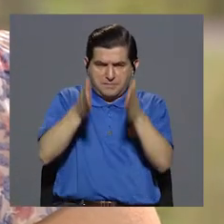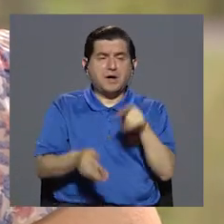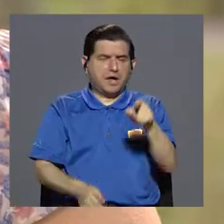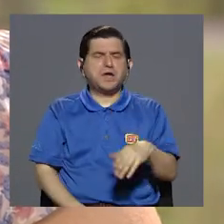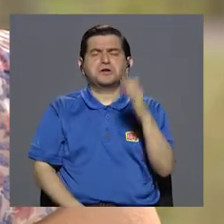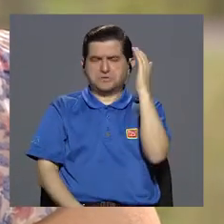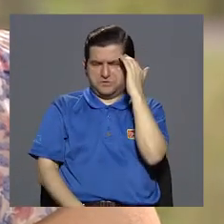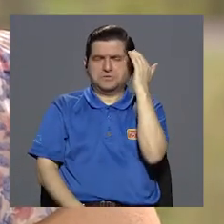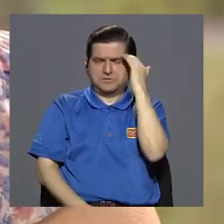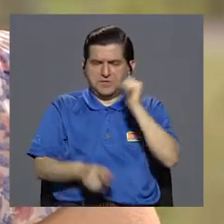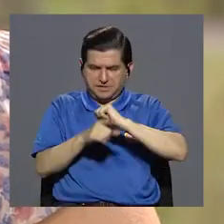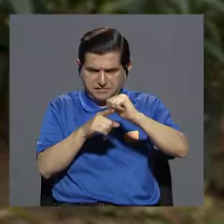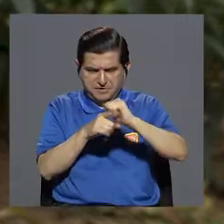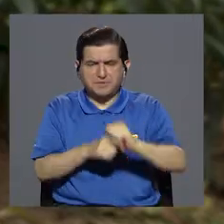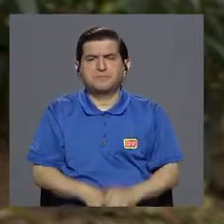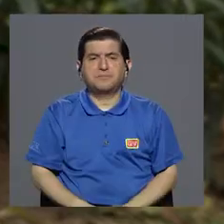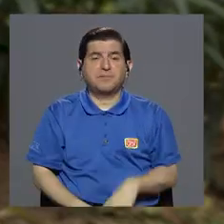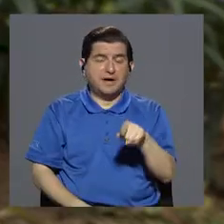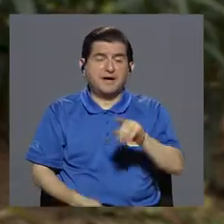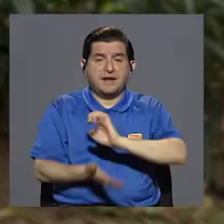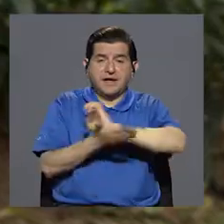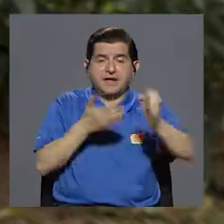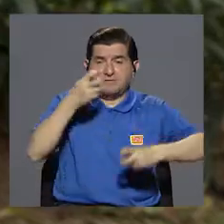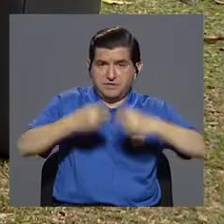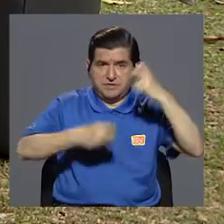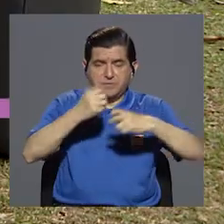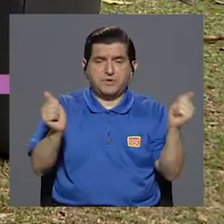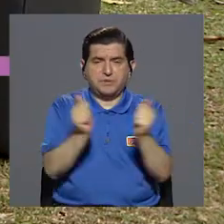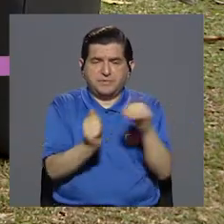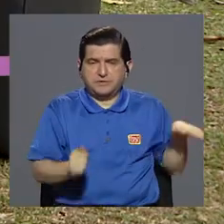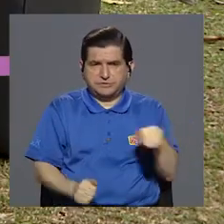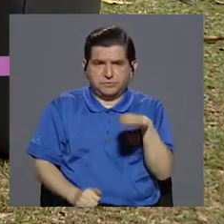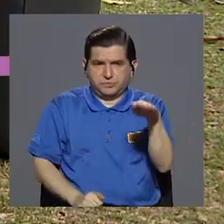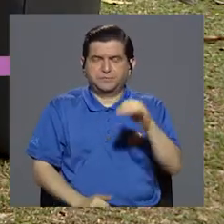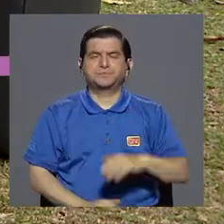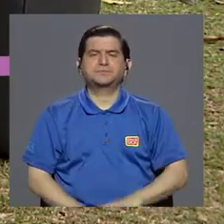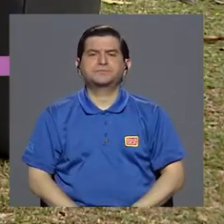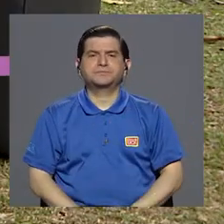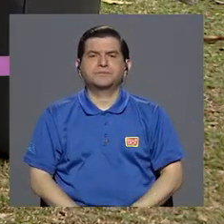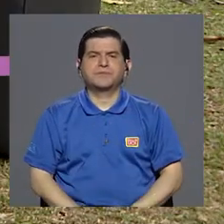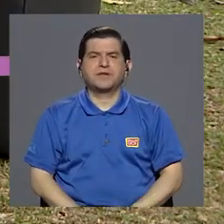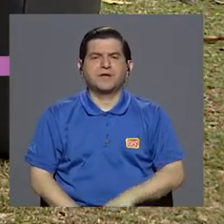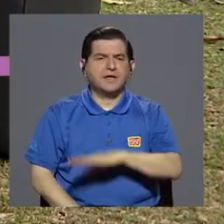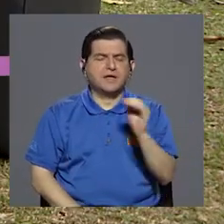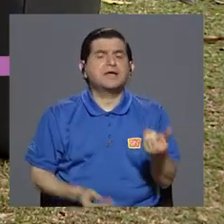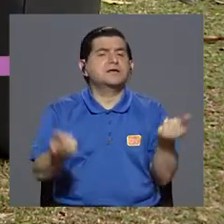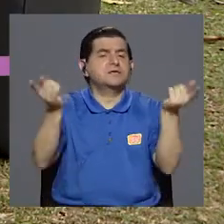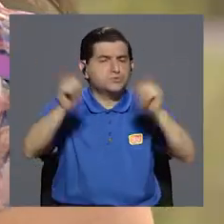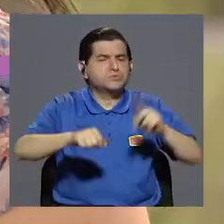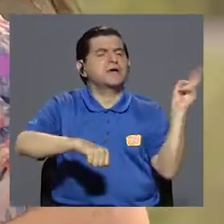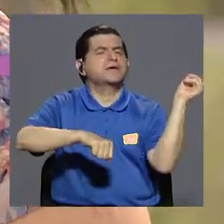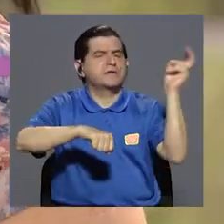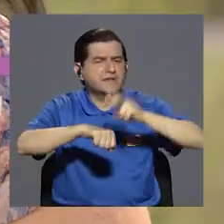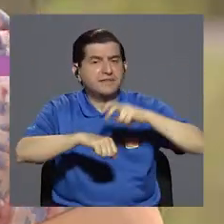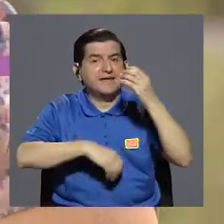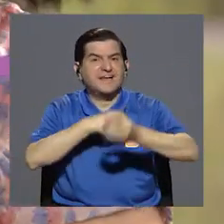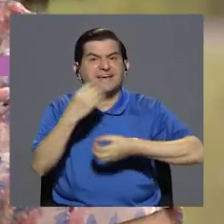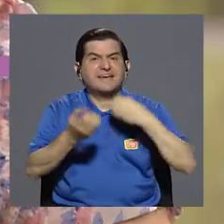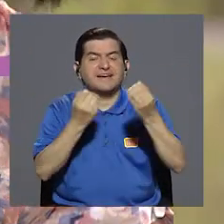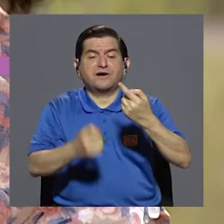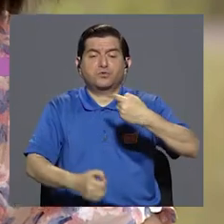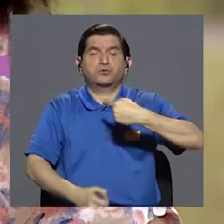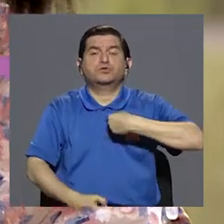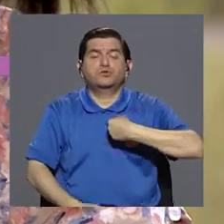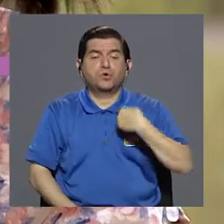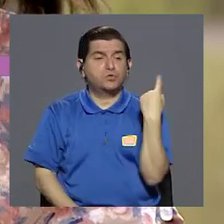para retirar la serpiente que sea y evitar el problema. Y en caso de que sí se dé la mordedura, ¿qué podemos hacer? ¿Qué